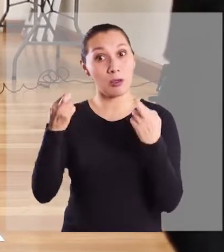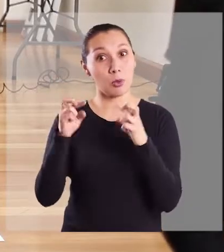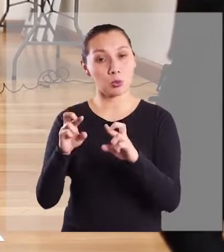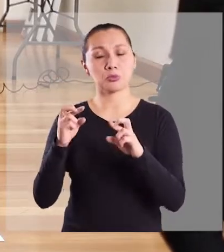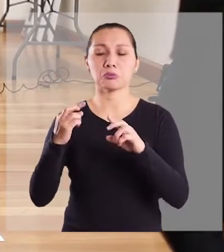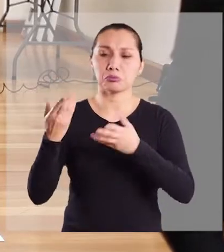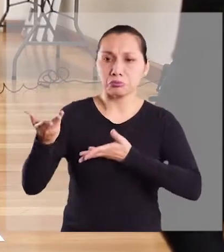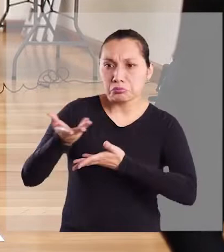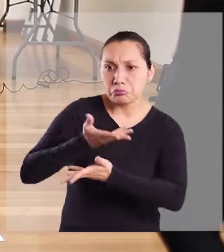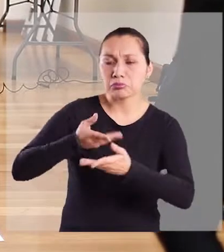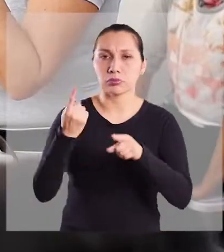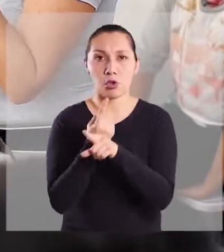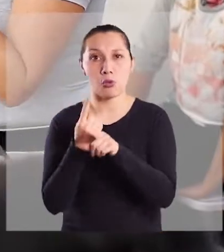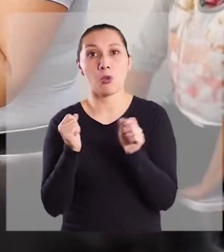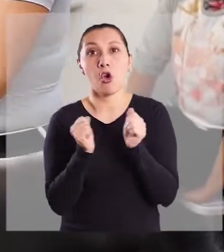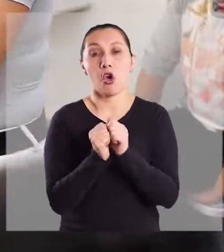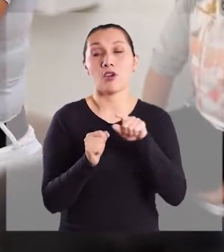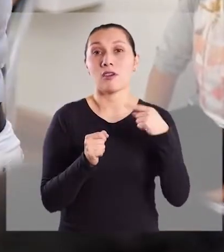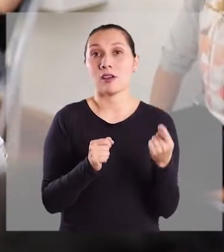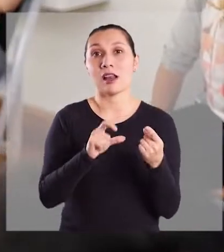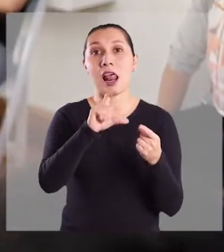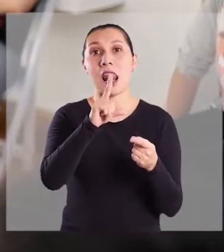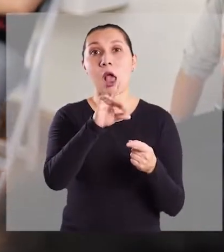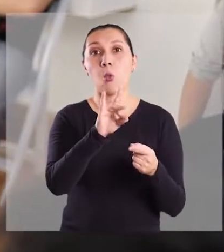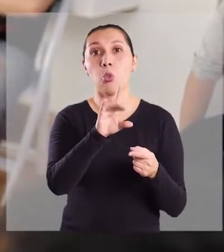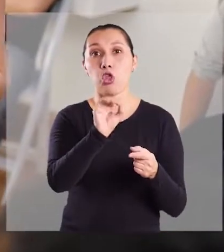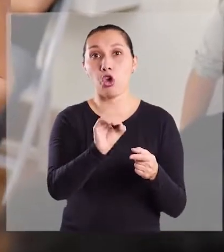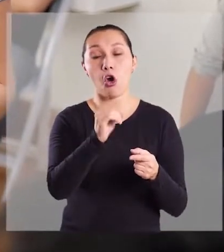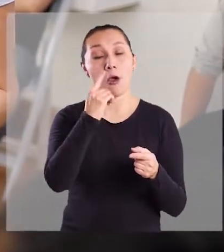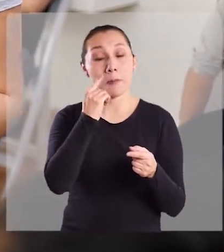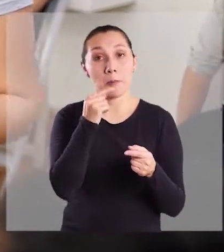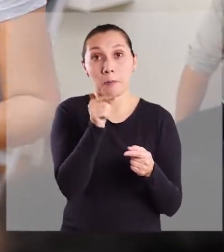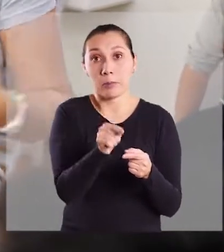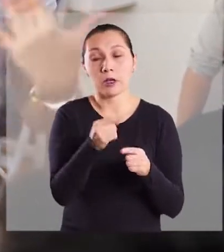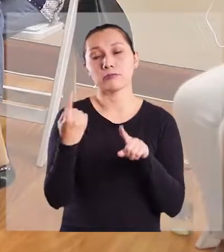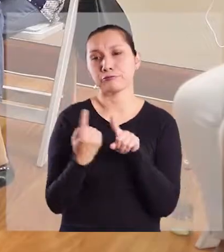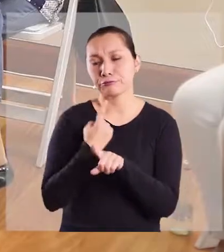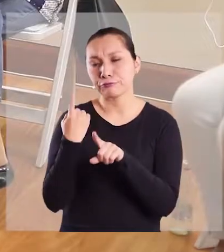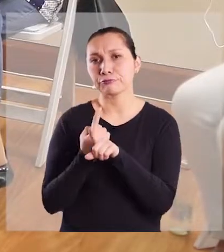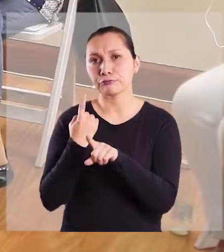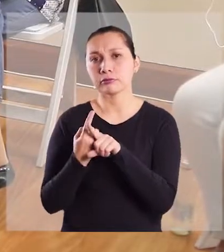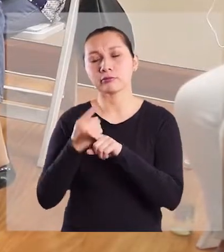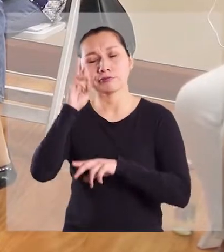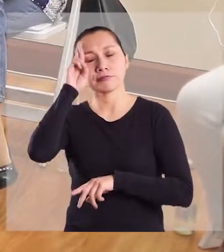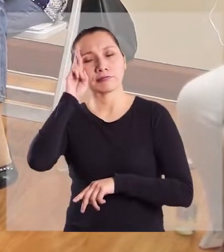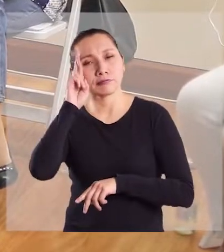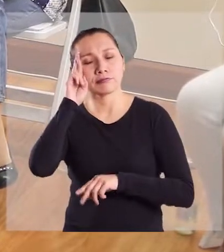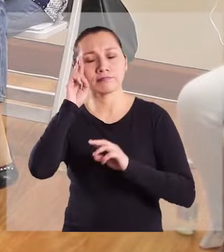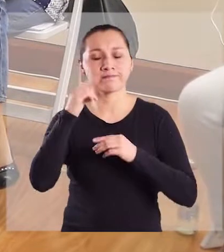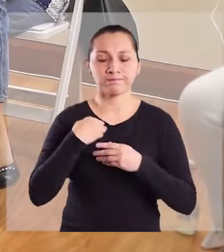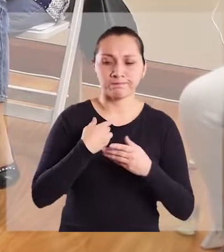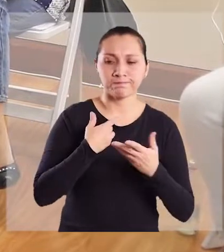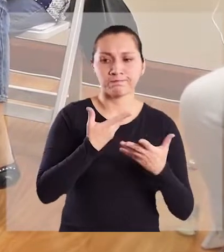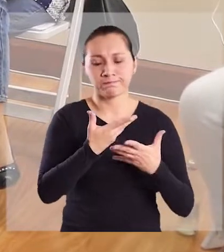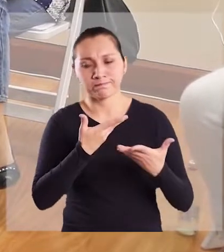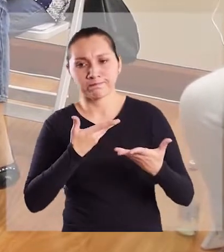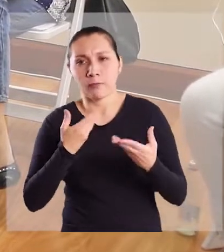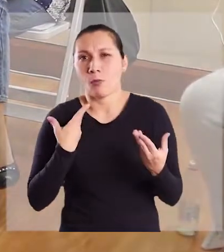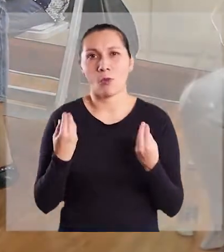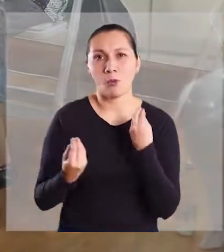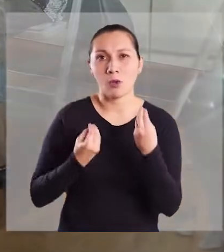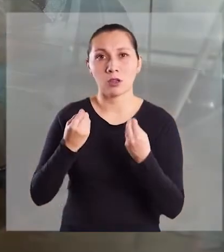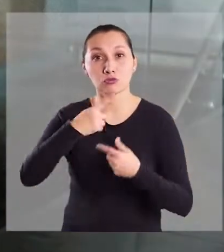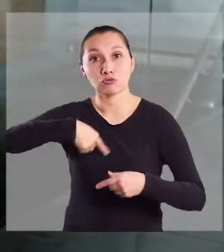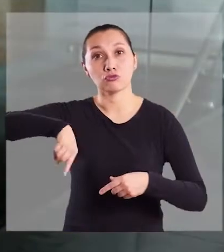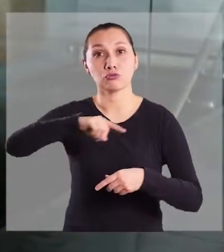esa oportunidad, junto con Claudio de Girolamo, nos pusimos a conversar y a reflexionar en torno a esto. Paula en